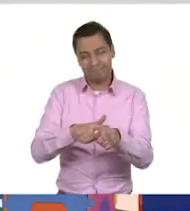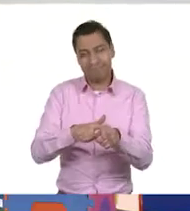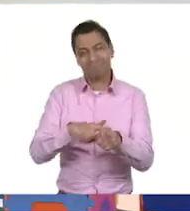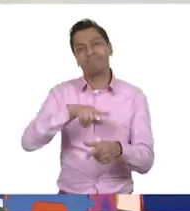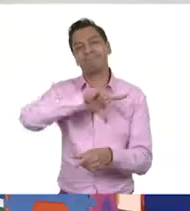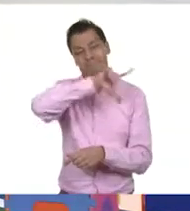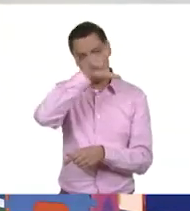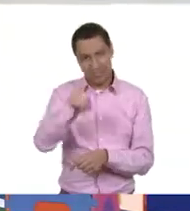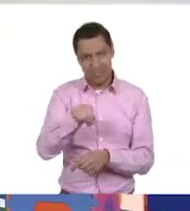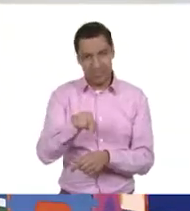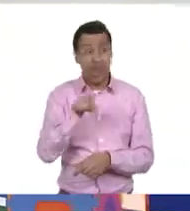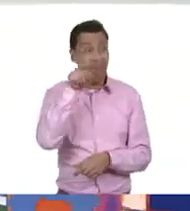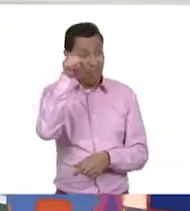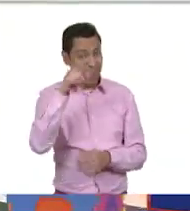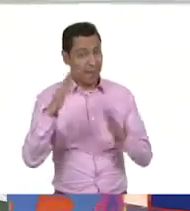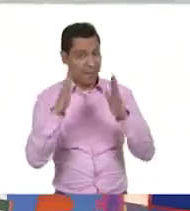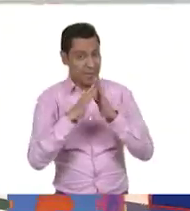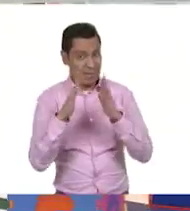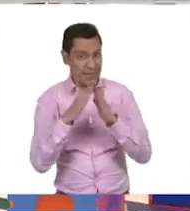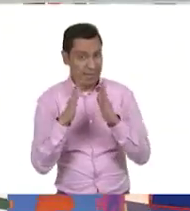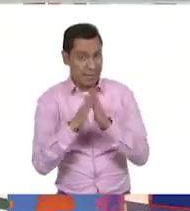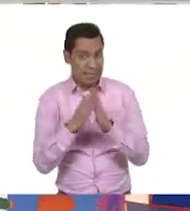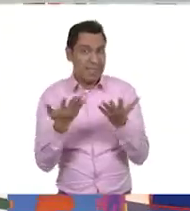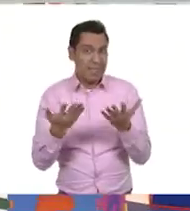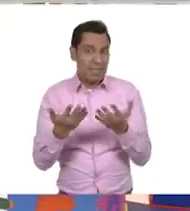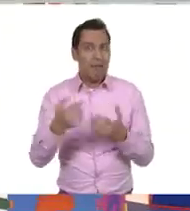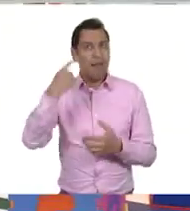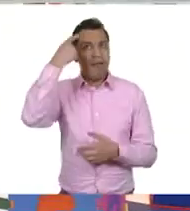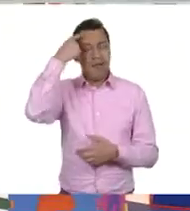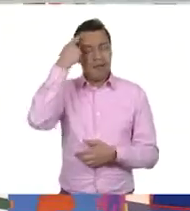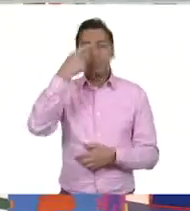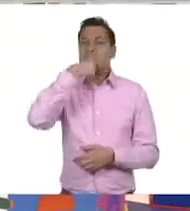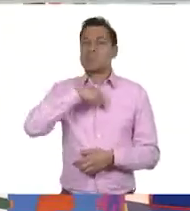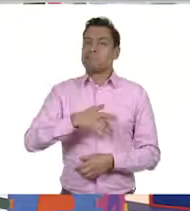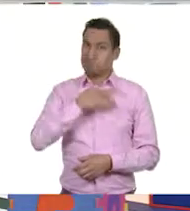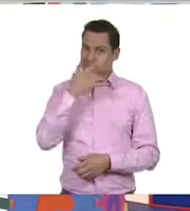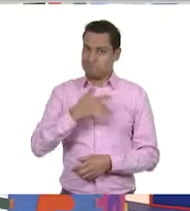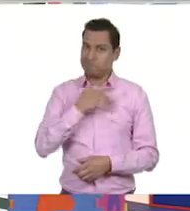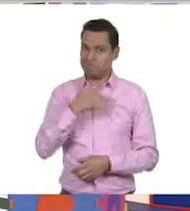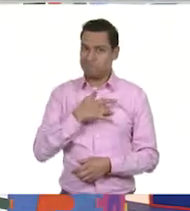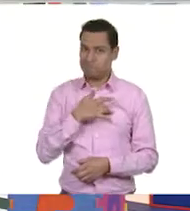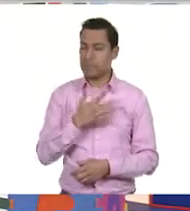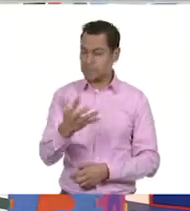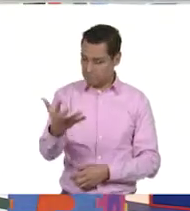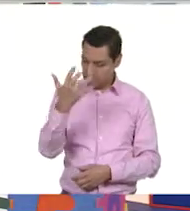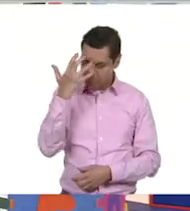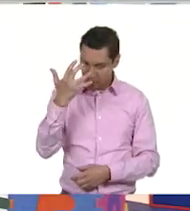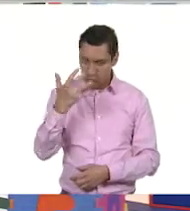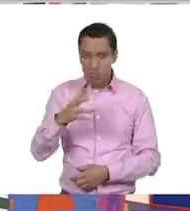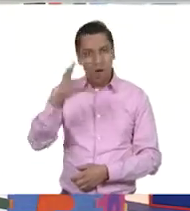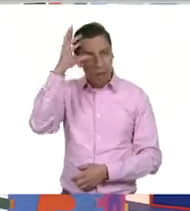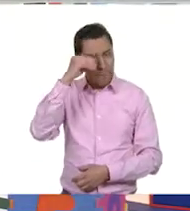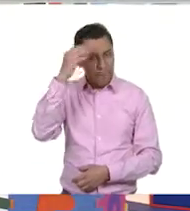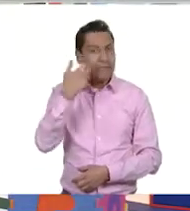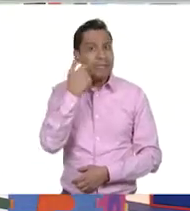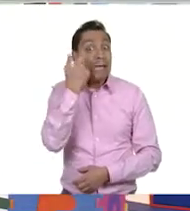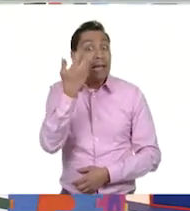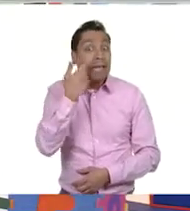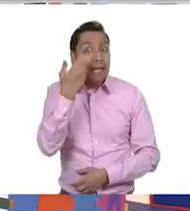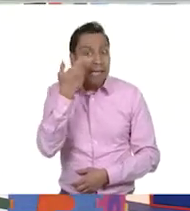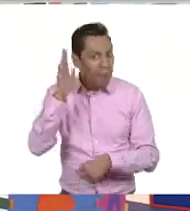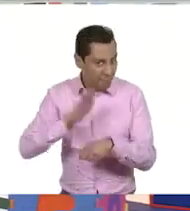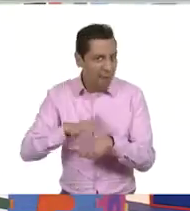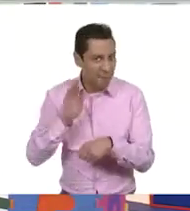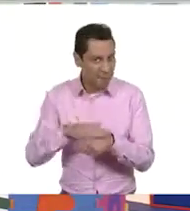que las niñas y los niños en casa ya con este reto van entonces a tener más sed de conocimiento. Más curiosidad.